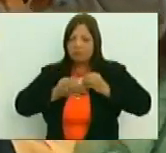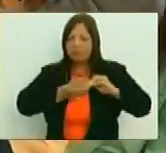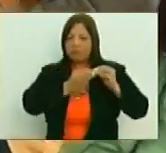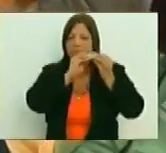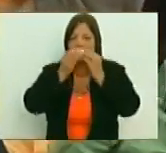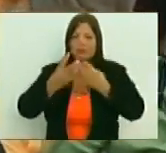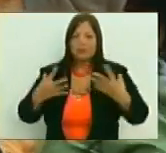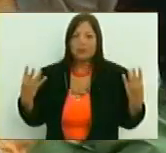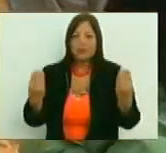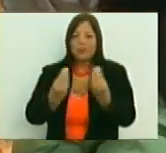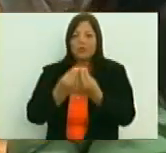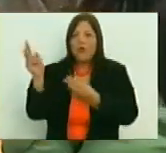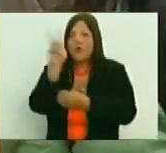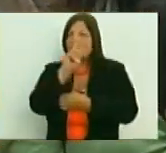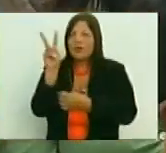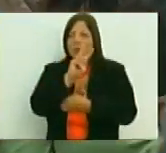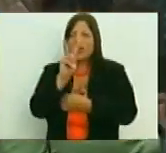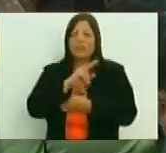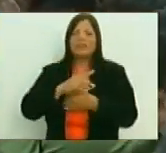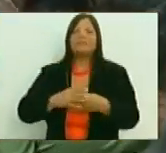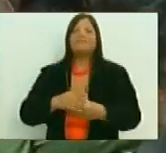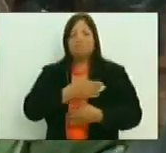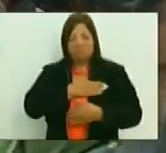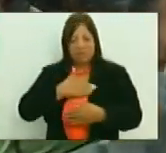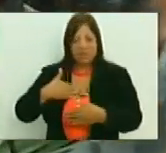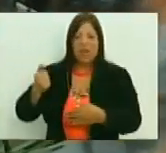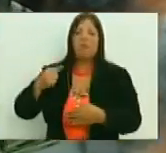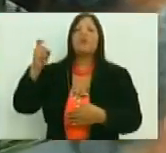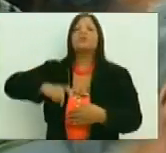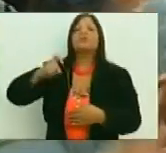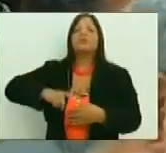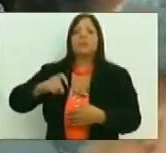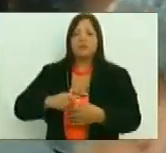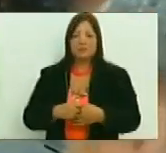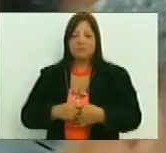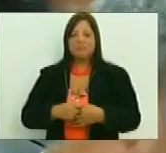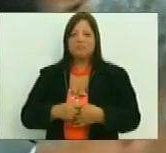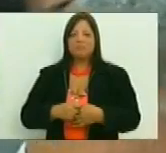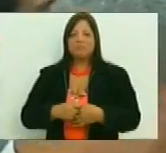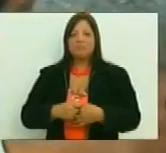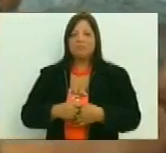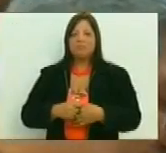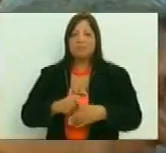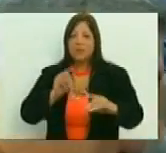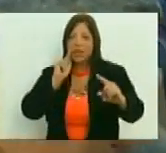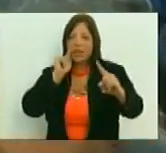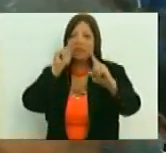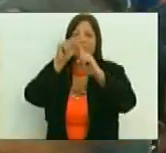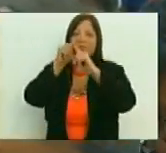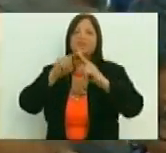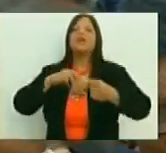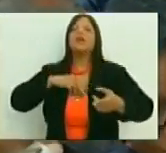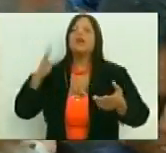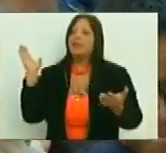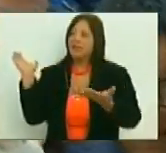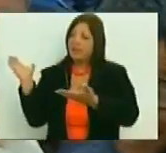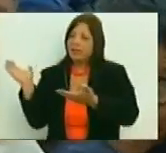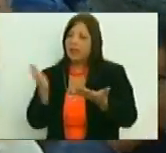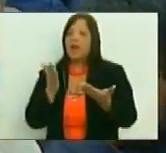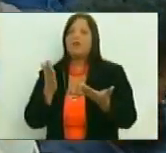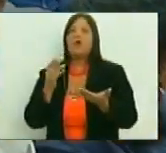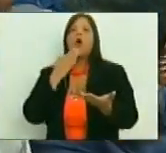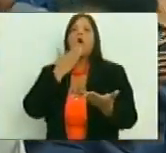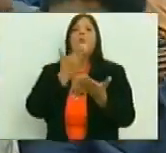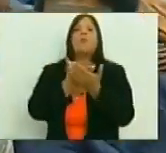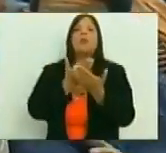la Venezuela que nosotros necesitamos y en consecuencia traemos una